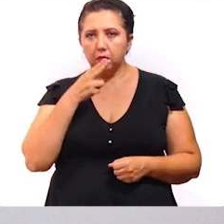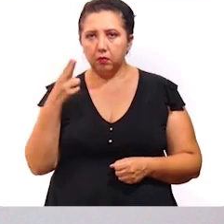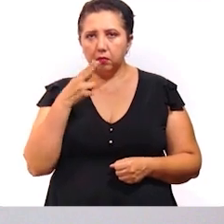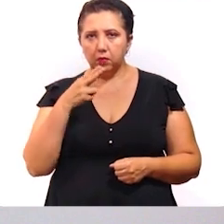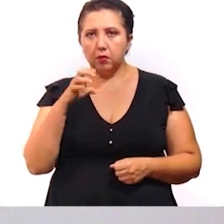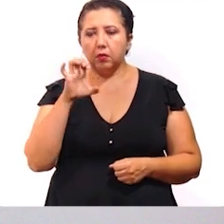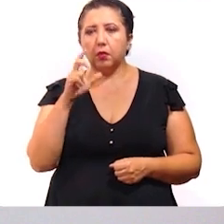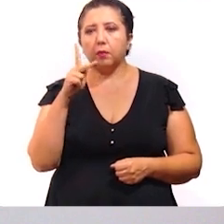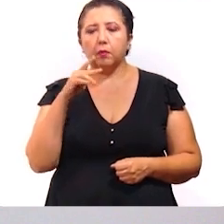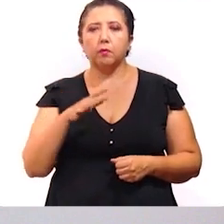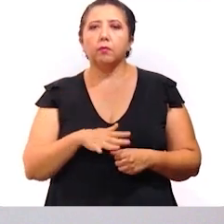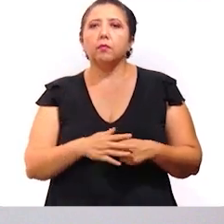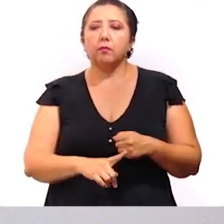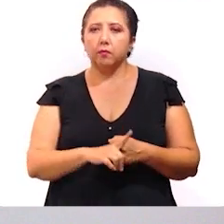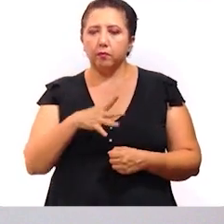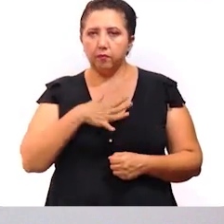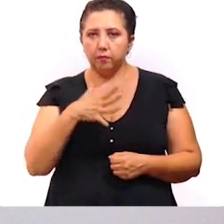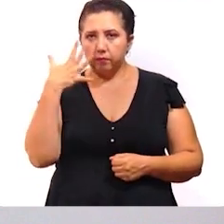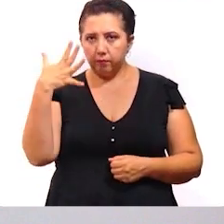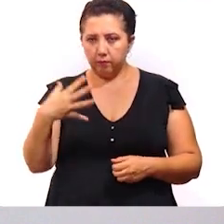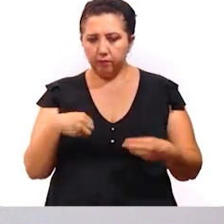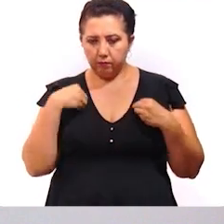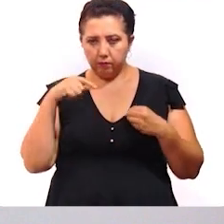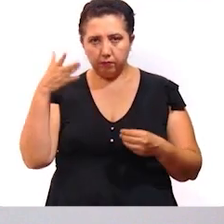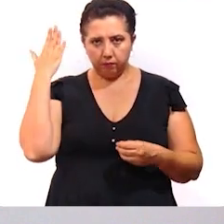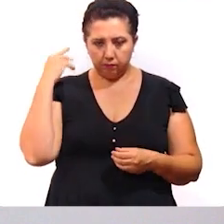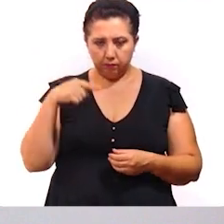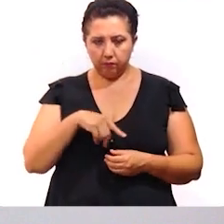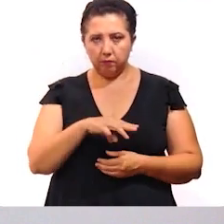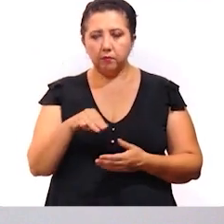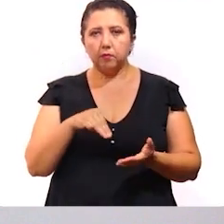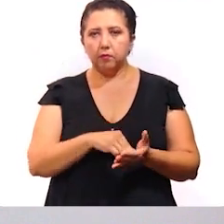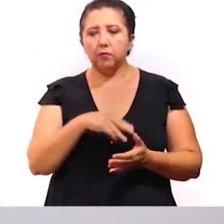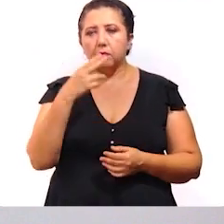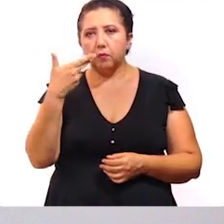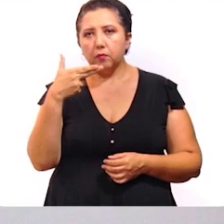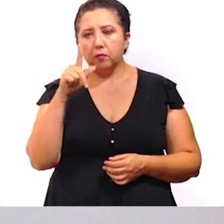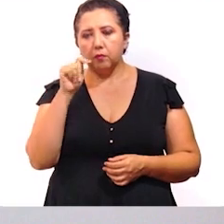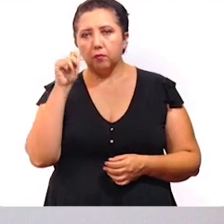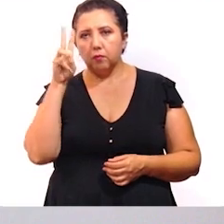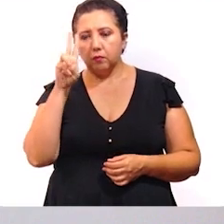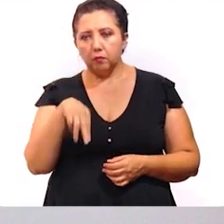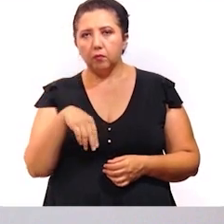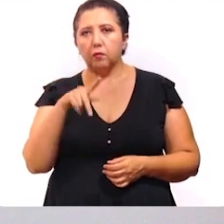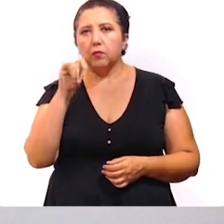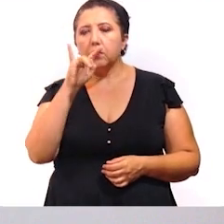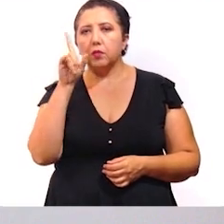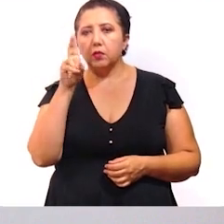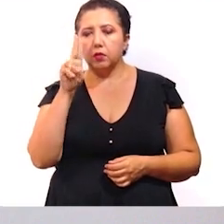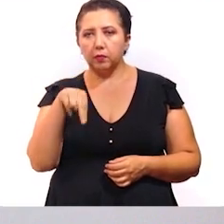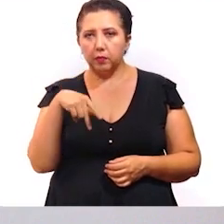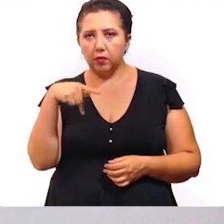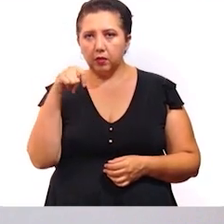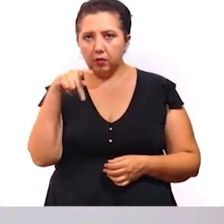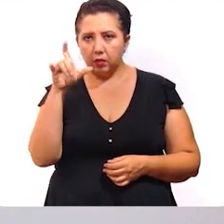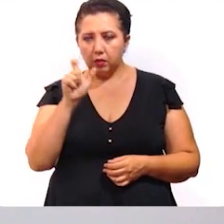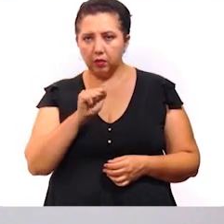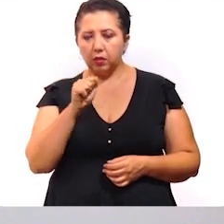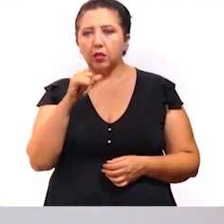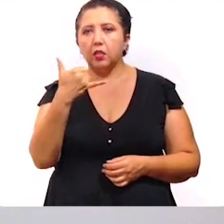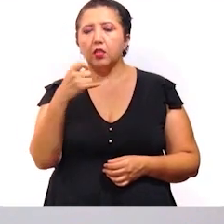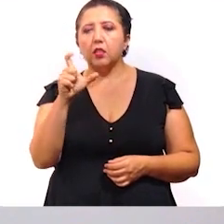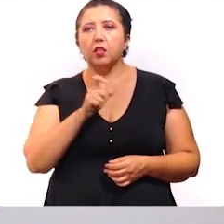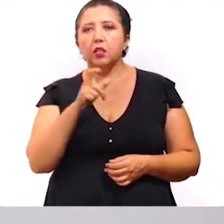tabaquismo y EPOC. Cinco residían en Mérida, una en Tikul, una en Joctun, una en Tisimín, una en Tekit, una en